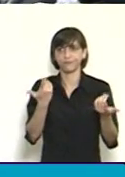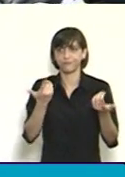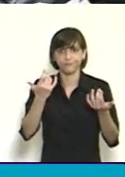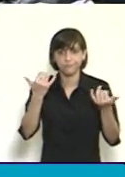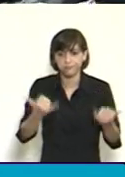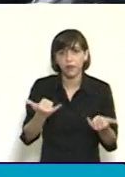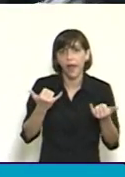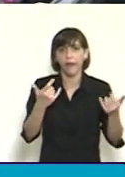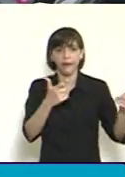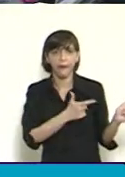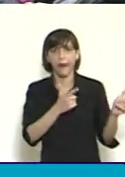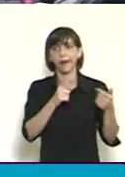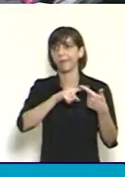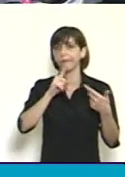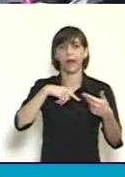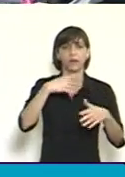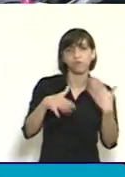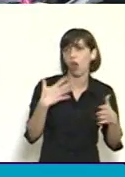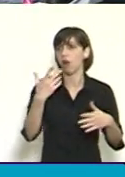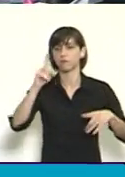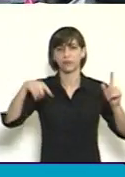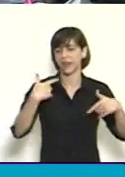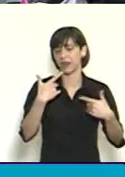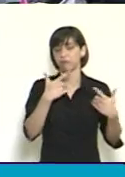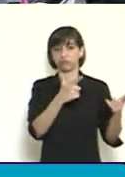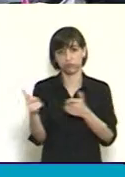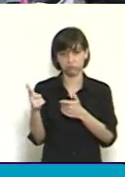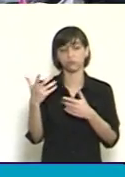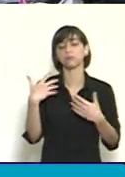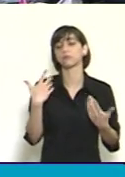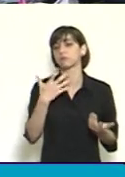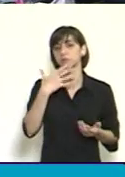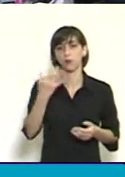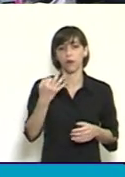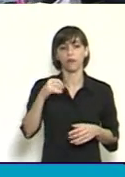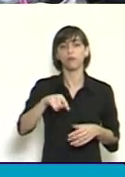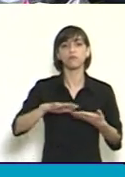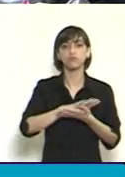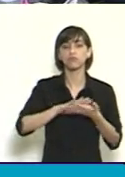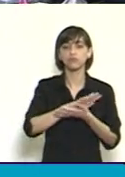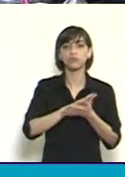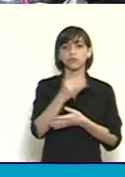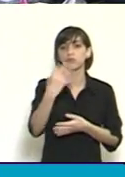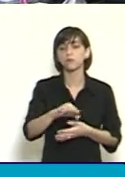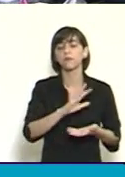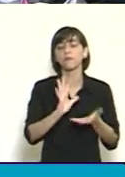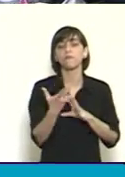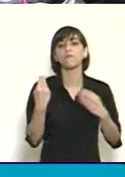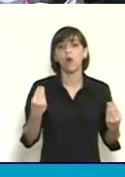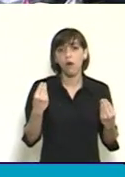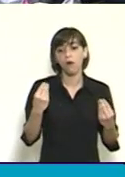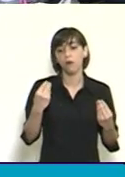y el impacto que tiene la violencia. Que para esto no hay otra situación mejor que,